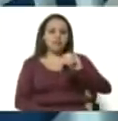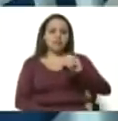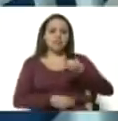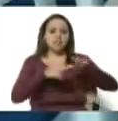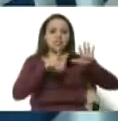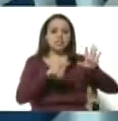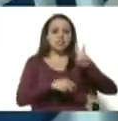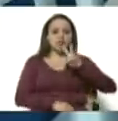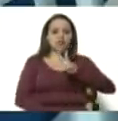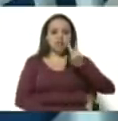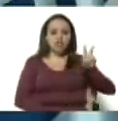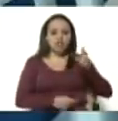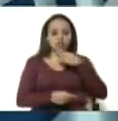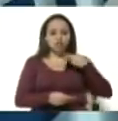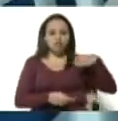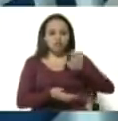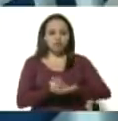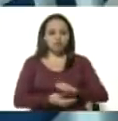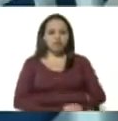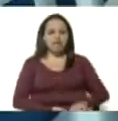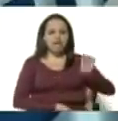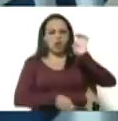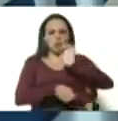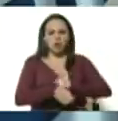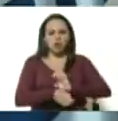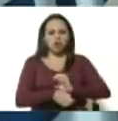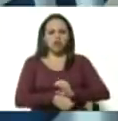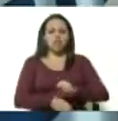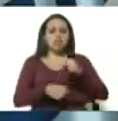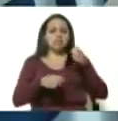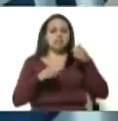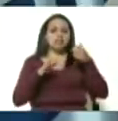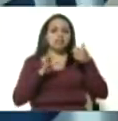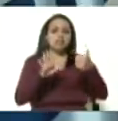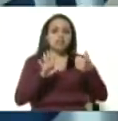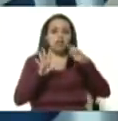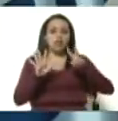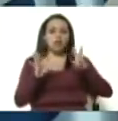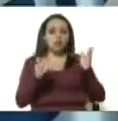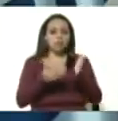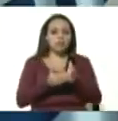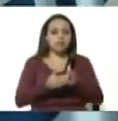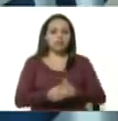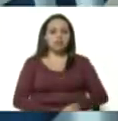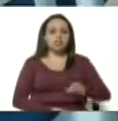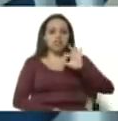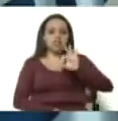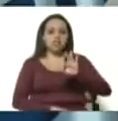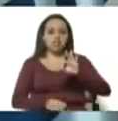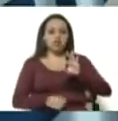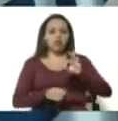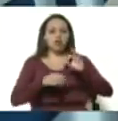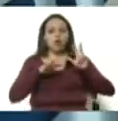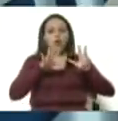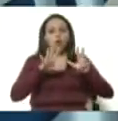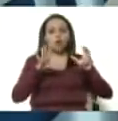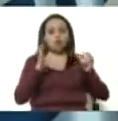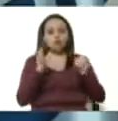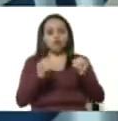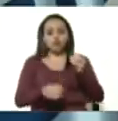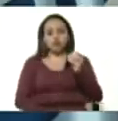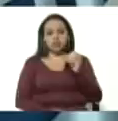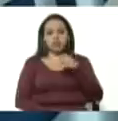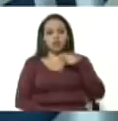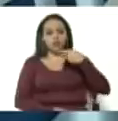Ecuador 62.380 casos confirmados 4.821 muertes